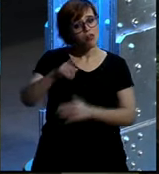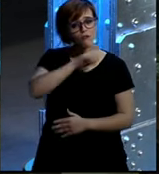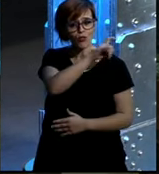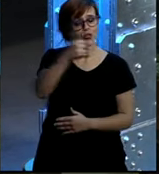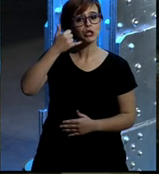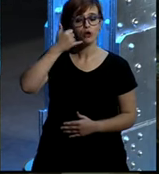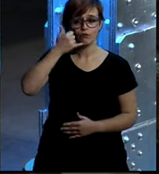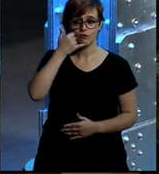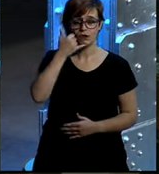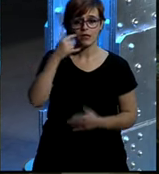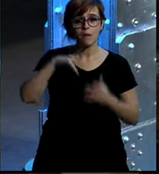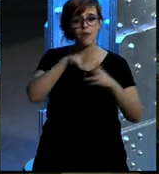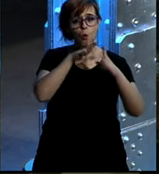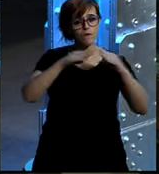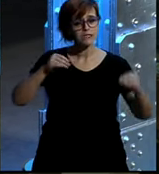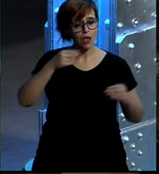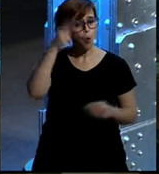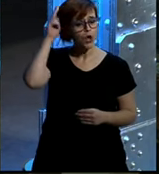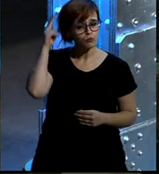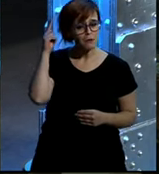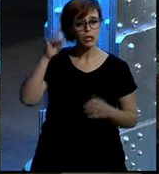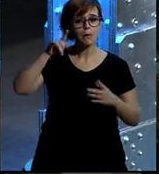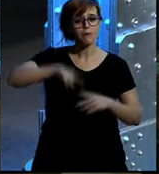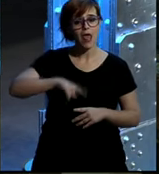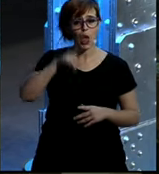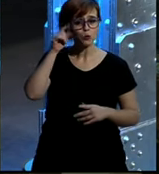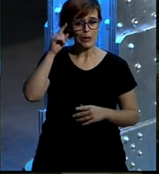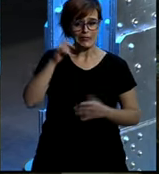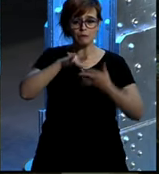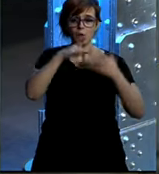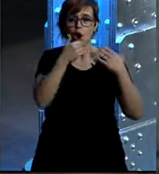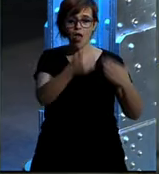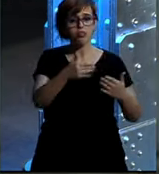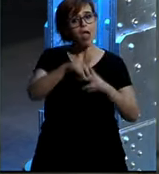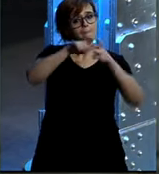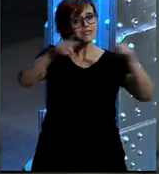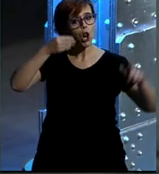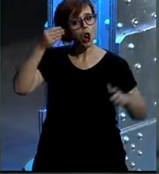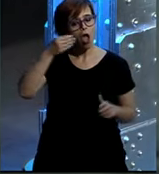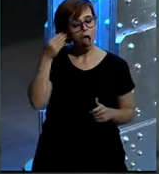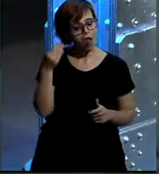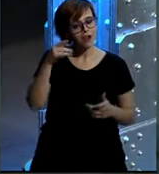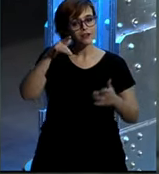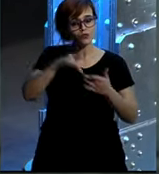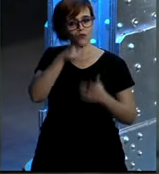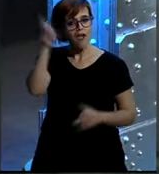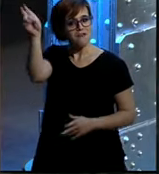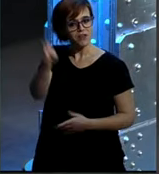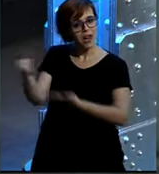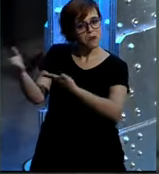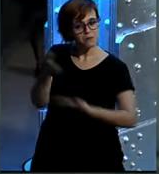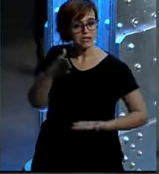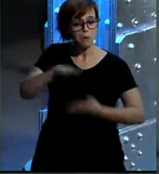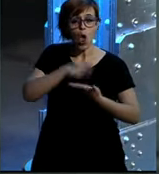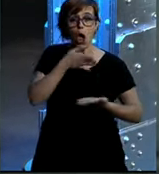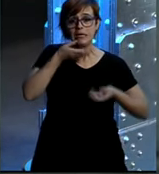Telefónica, a la Universidad Juan Carlos I, y también a Tuenti por darnos a L'Oreal la oportunidad de venir aquí a contar nuestra